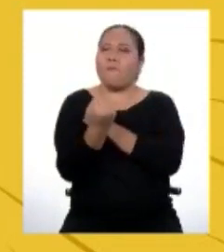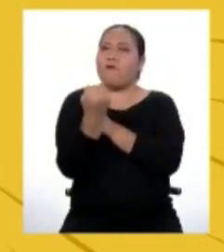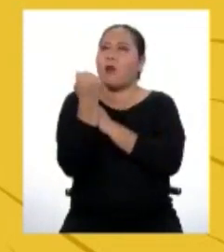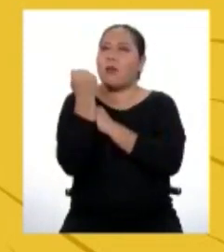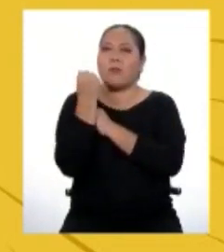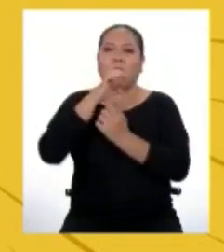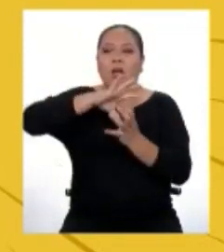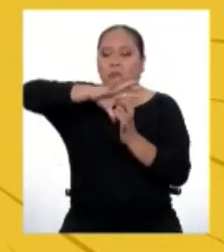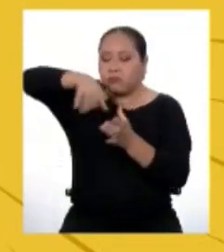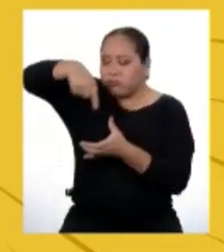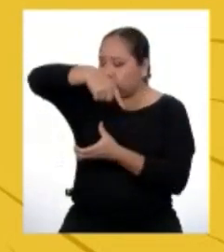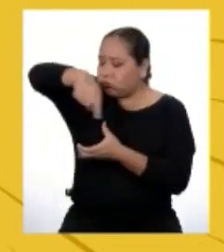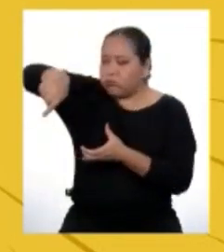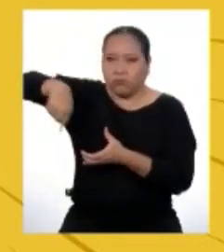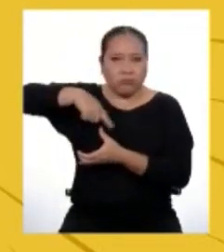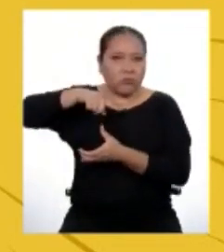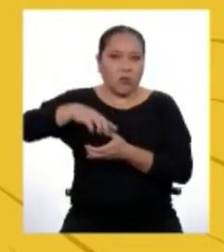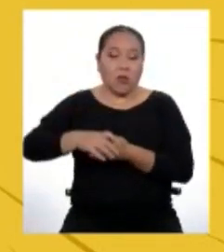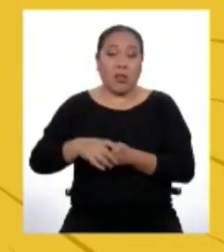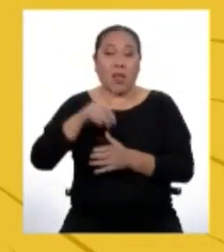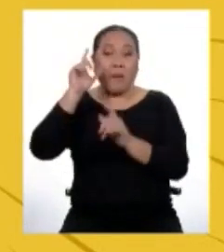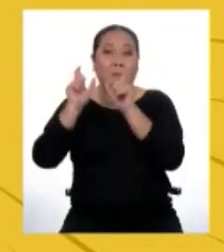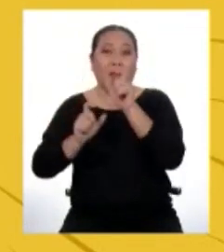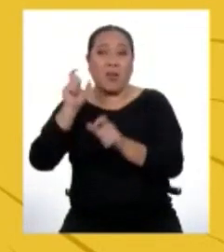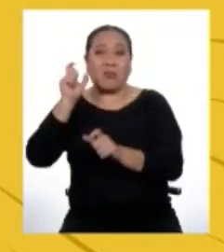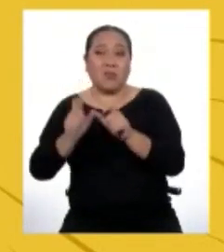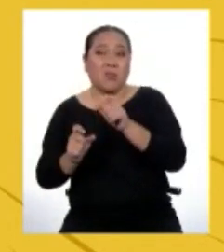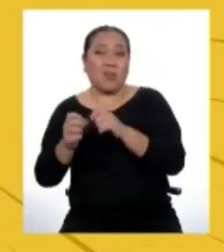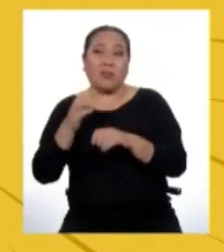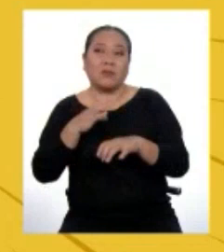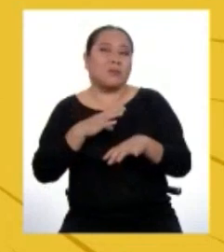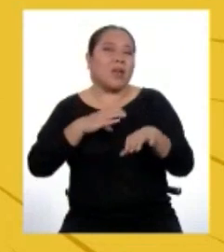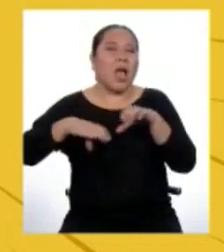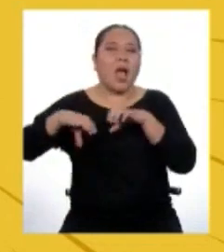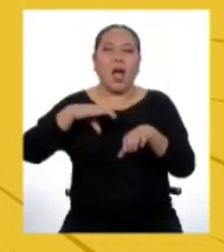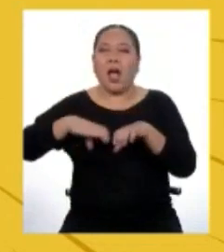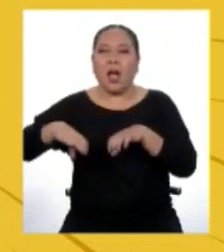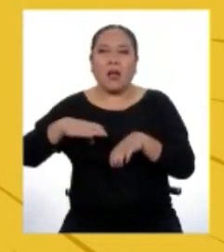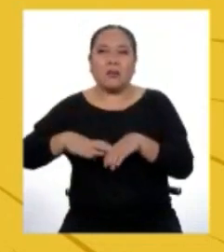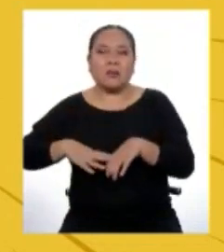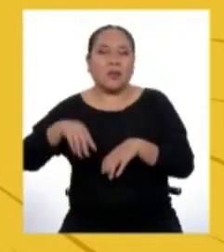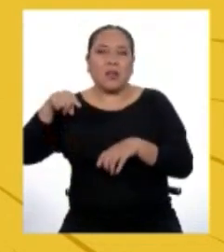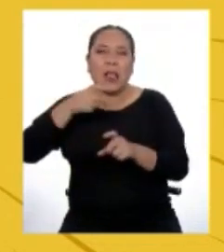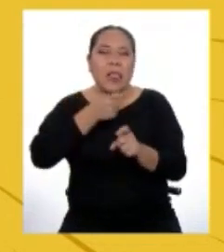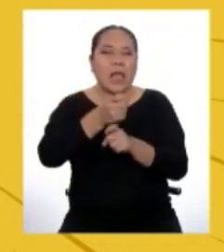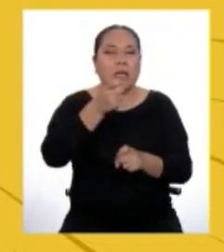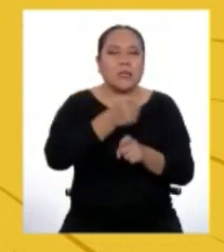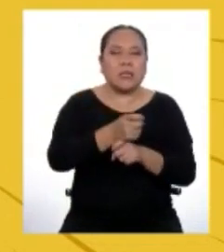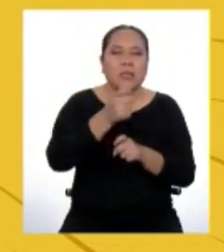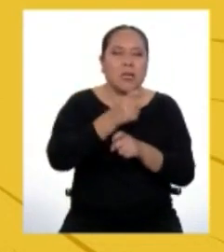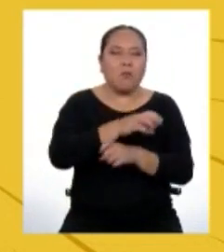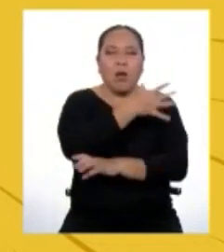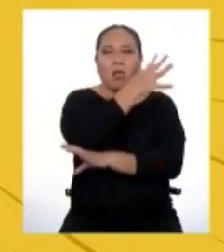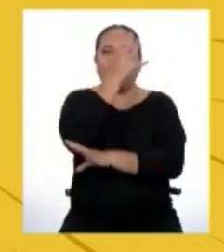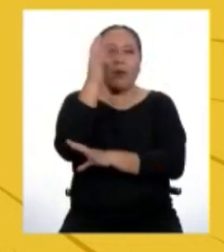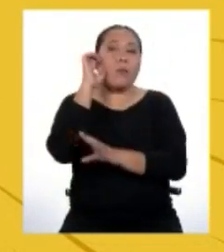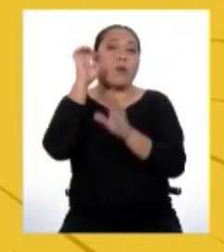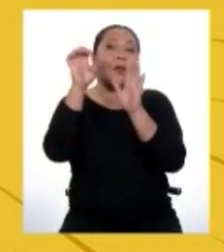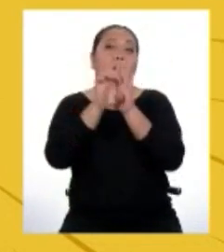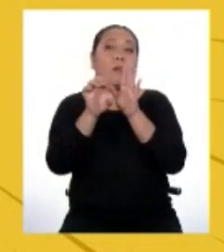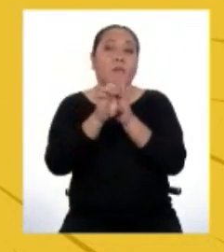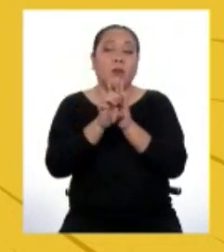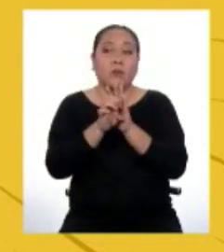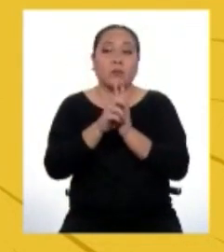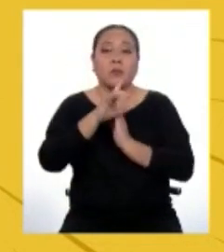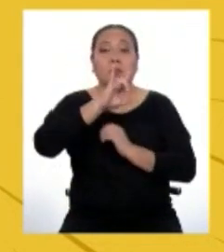al mundo. El ser humano viene realizando acciones que perjudican al ambiente. Por ejemplo, se